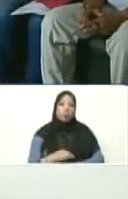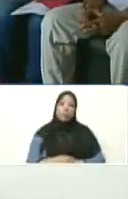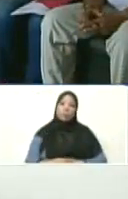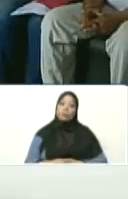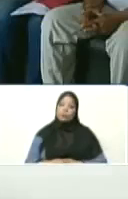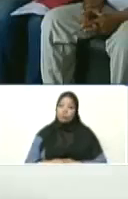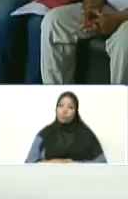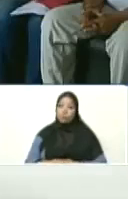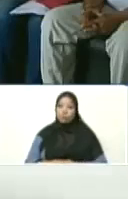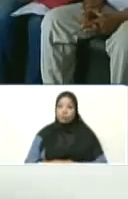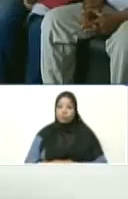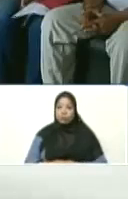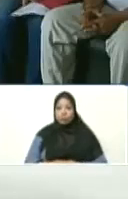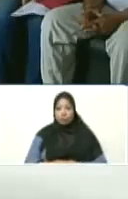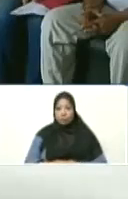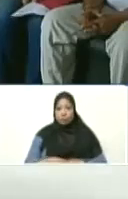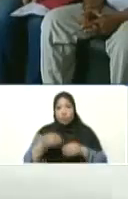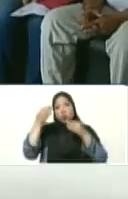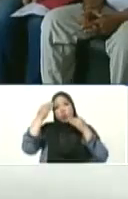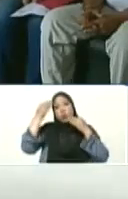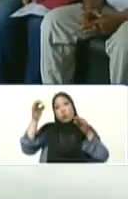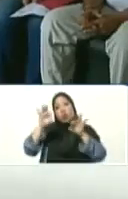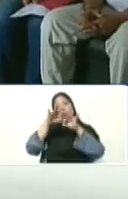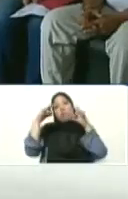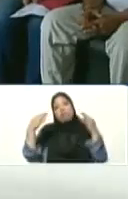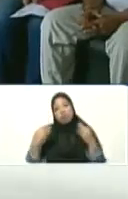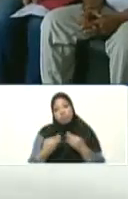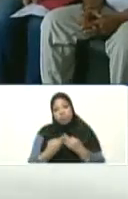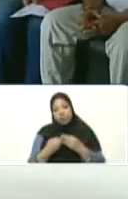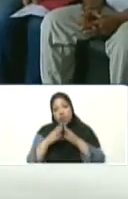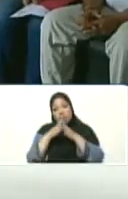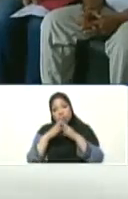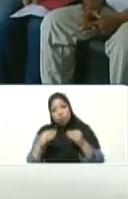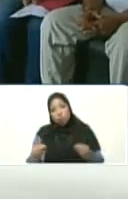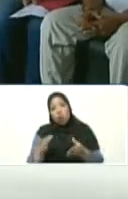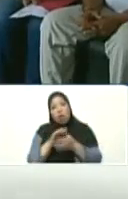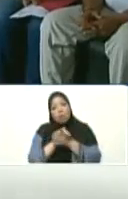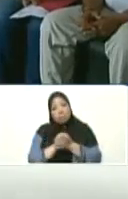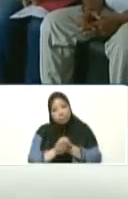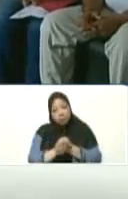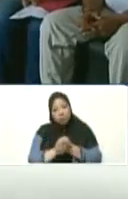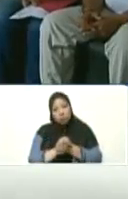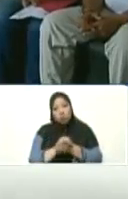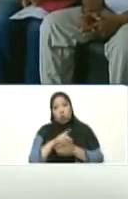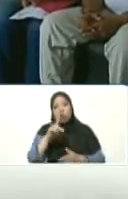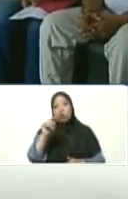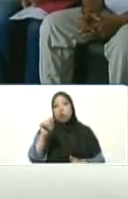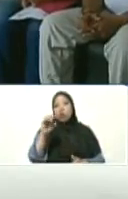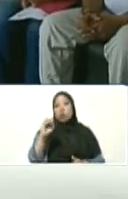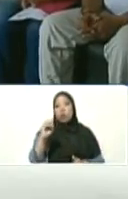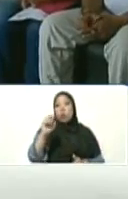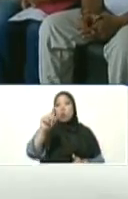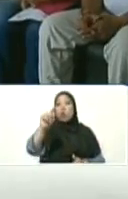Así que me le manda saludos a toda la familia en Tocópero, a todas las amistades y aprovecha y aprovecha te